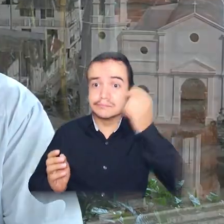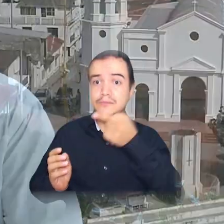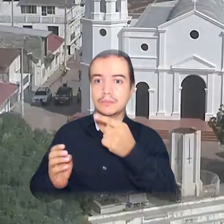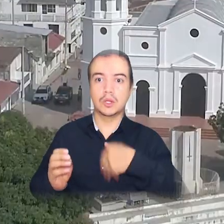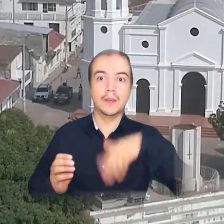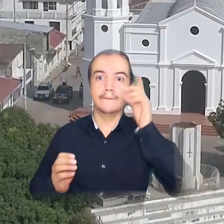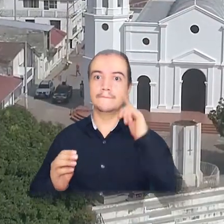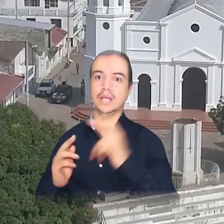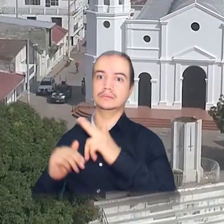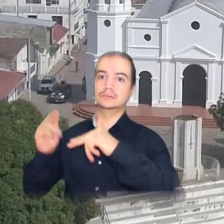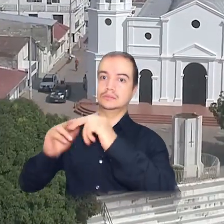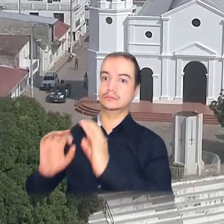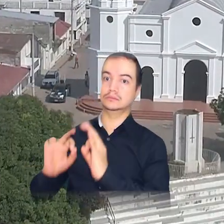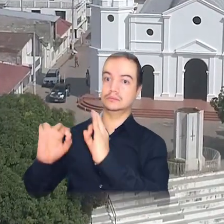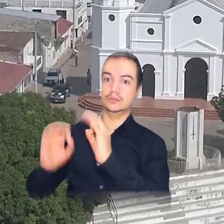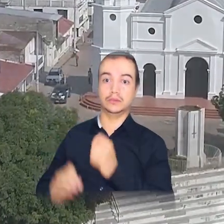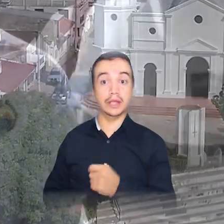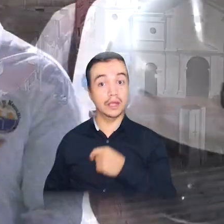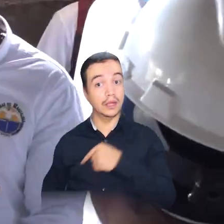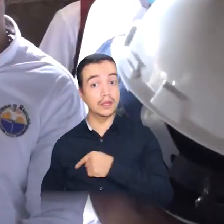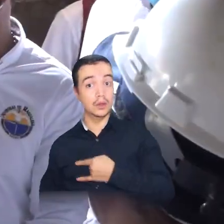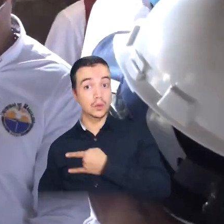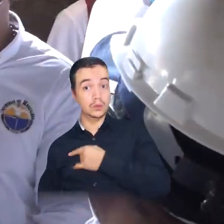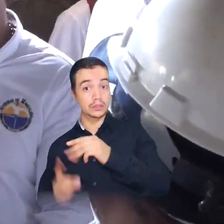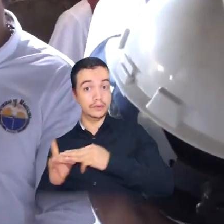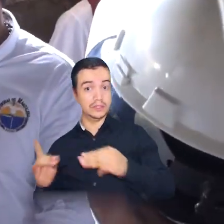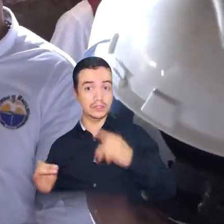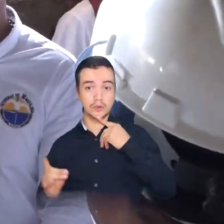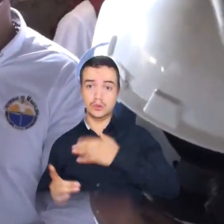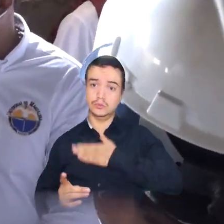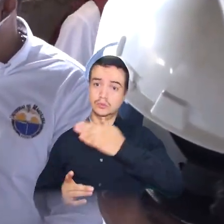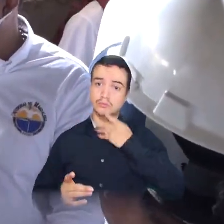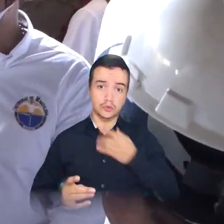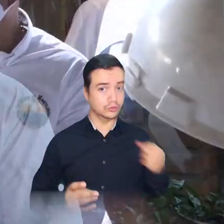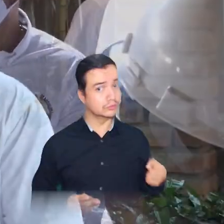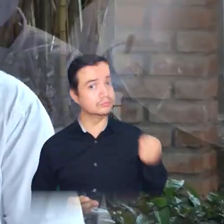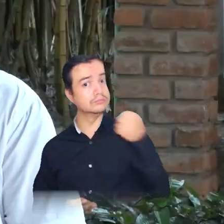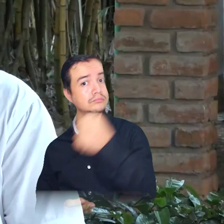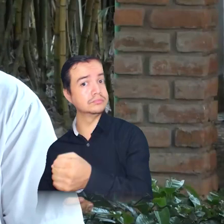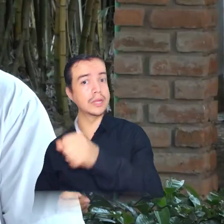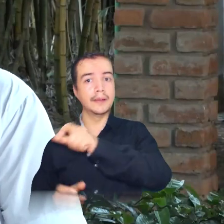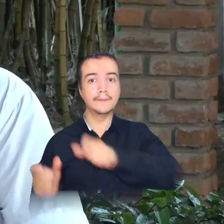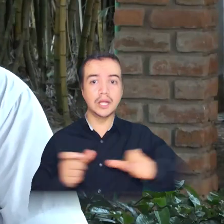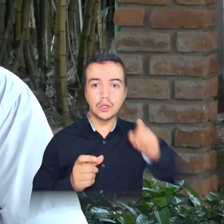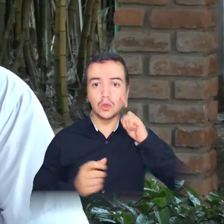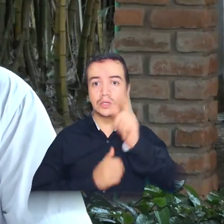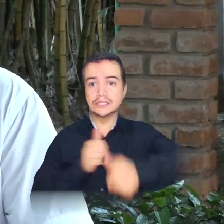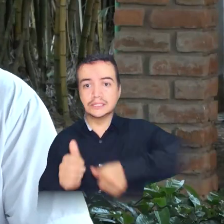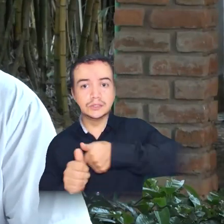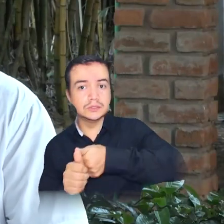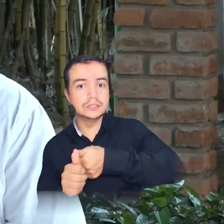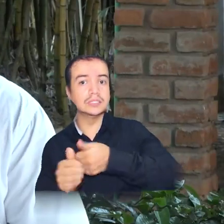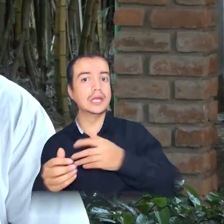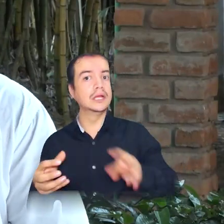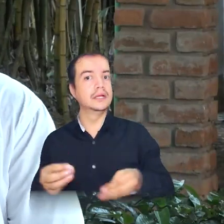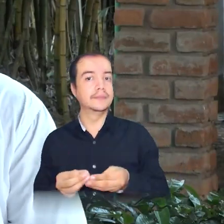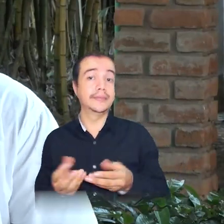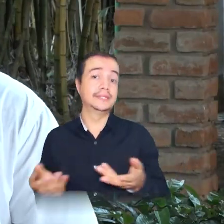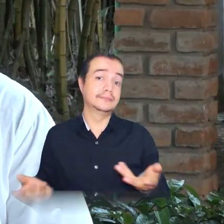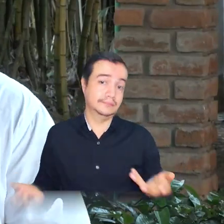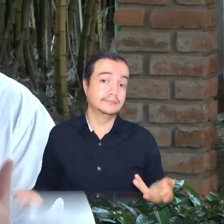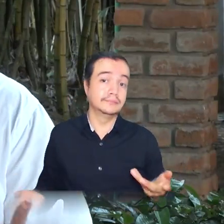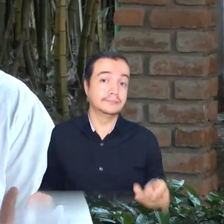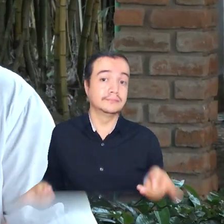de academia, a nivel de infraestructura. Entonces la Universidad va a estar apoyando con personal necesario, con las diferentes asesorías.